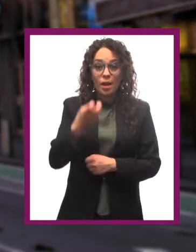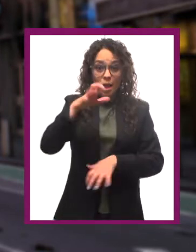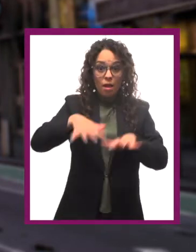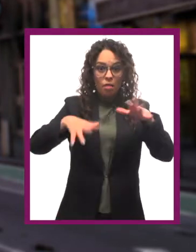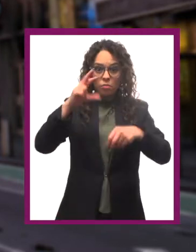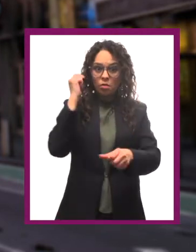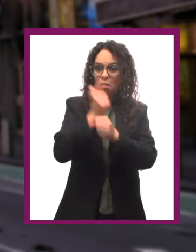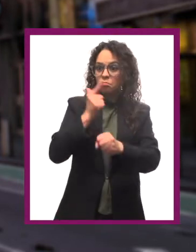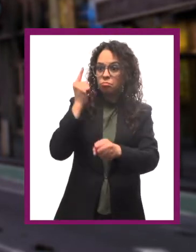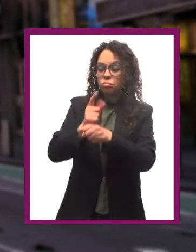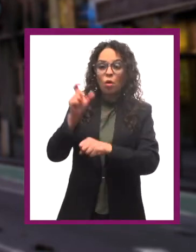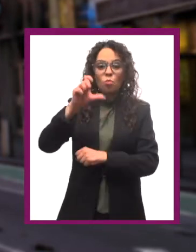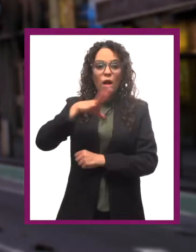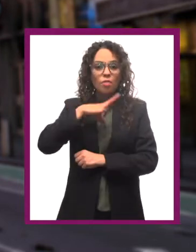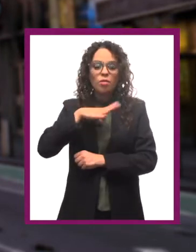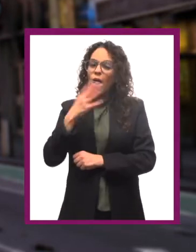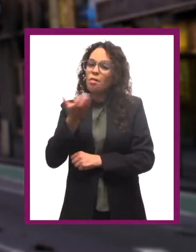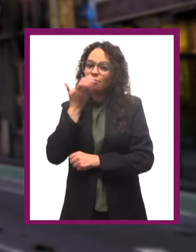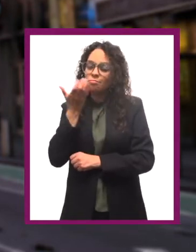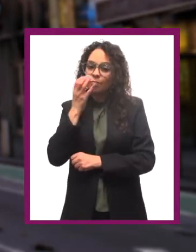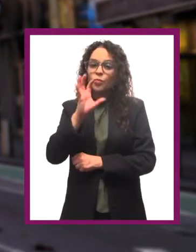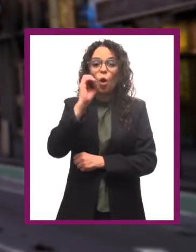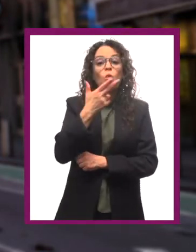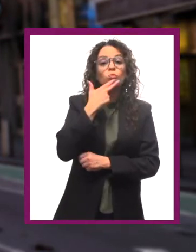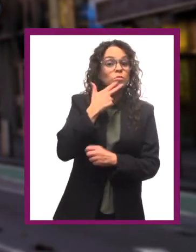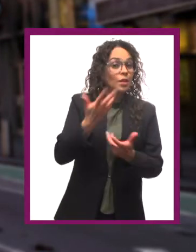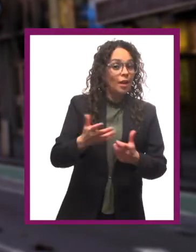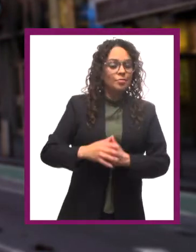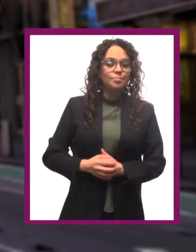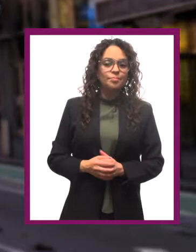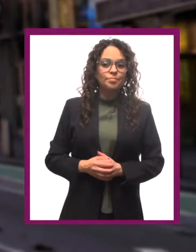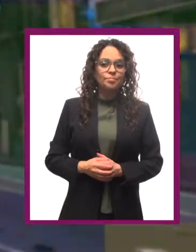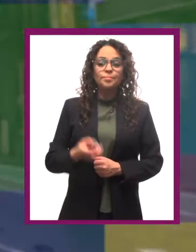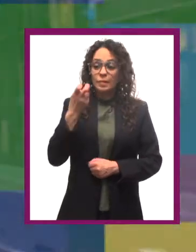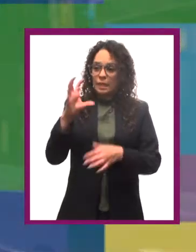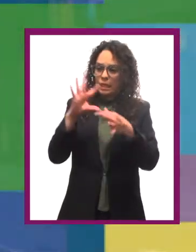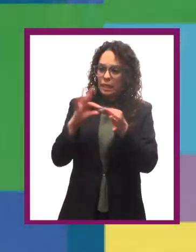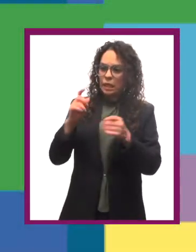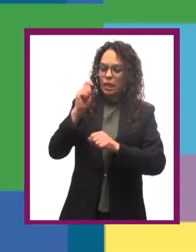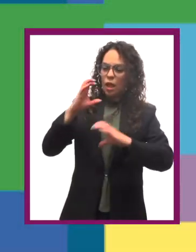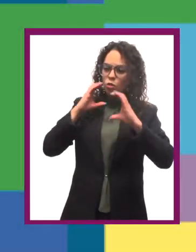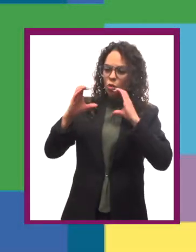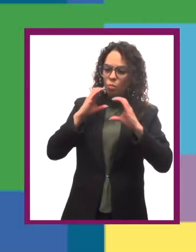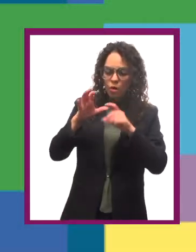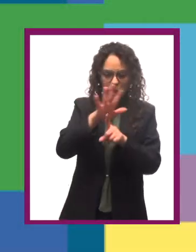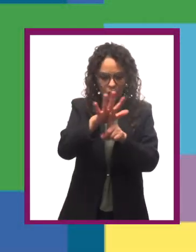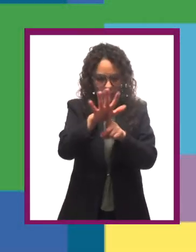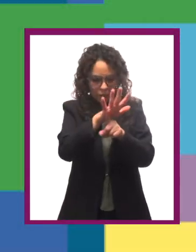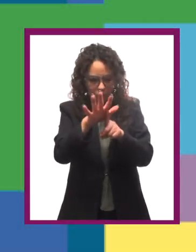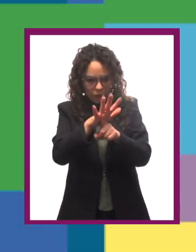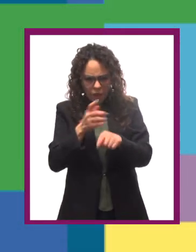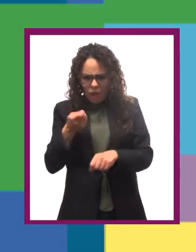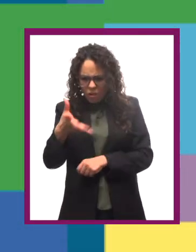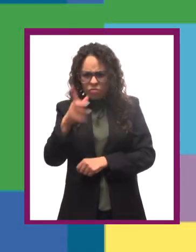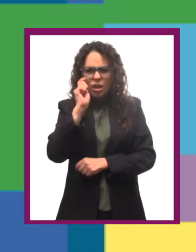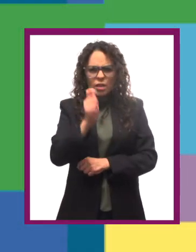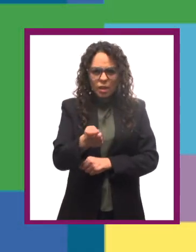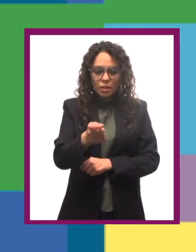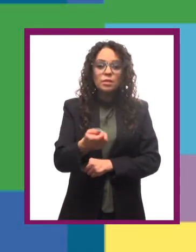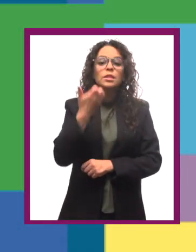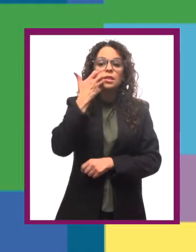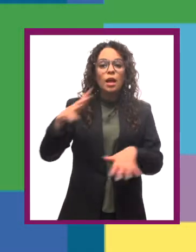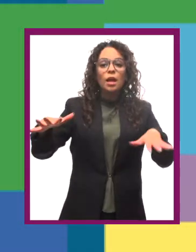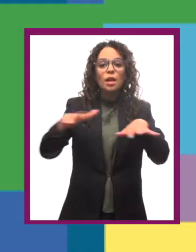que muchas veces ni siquiera reconocemos cuando estamos expuestos a ella o cuando la usamos. Se define como comunicación persuasiva